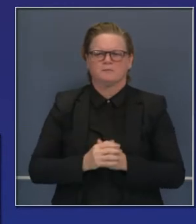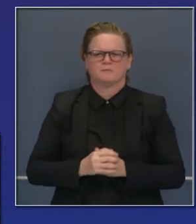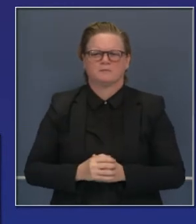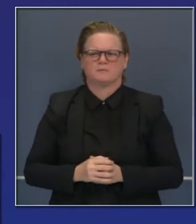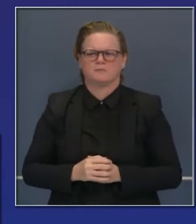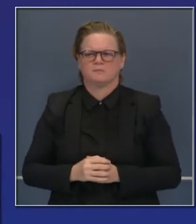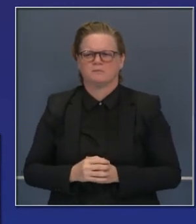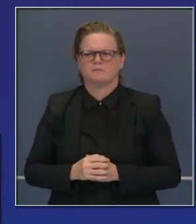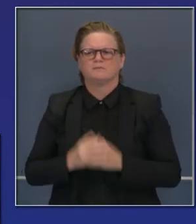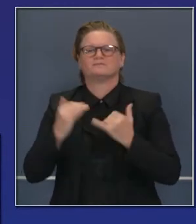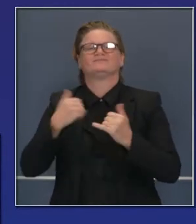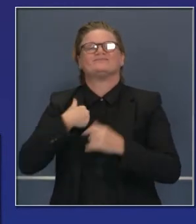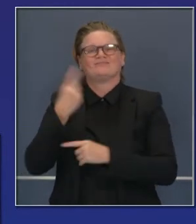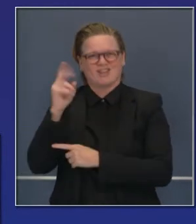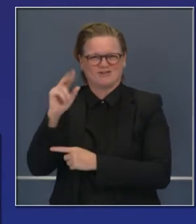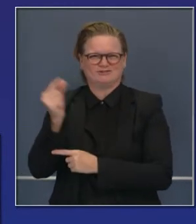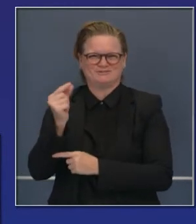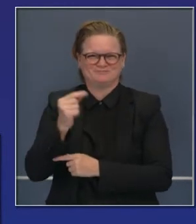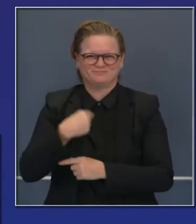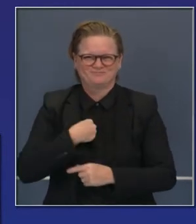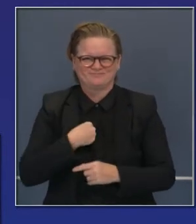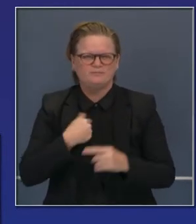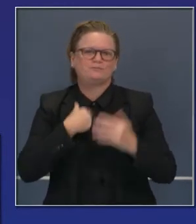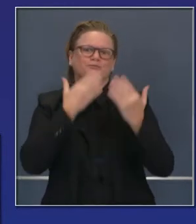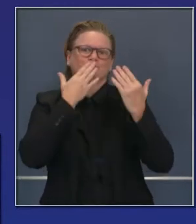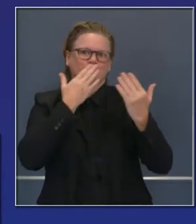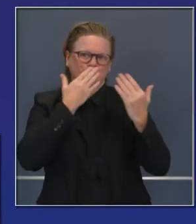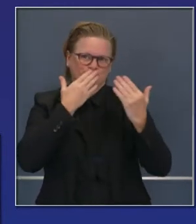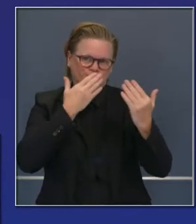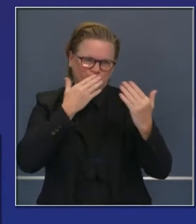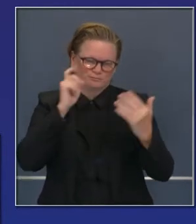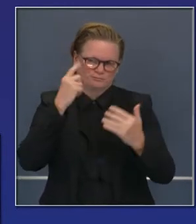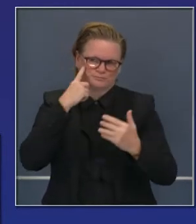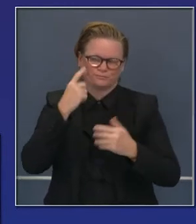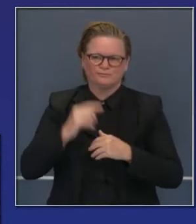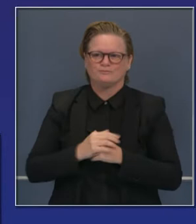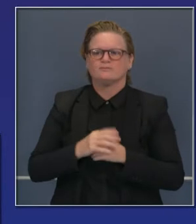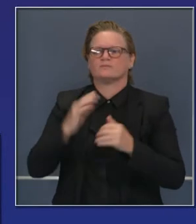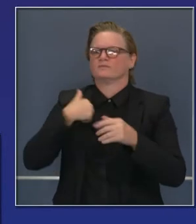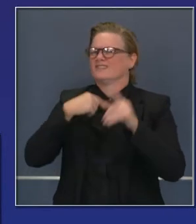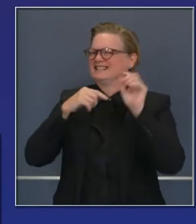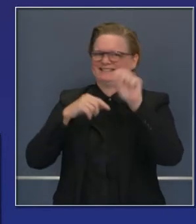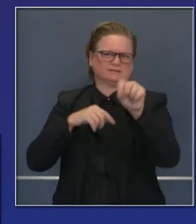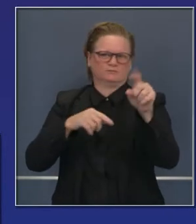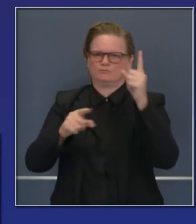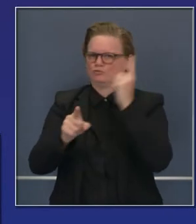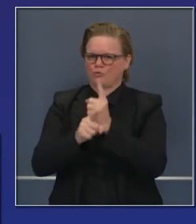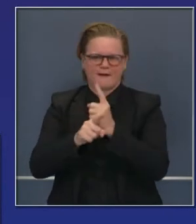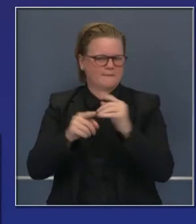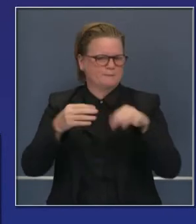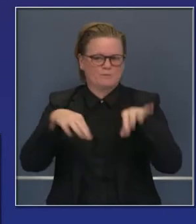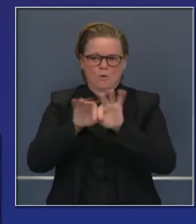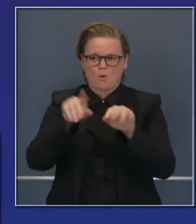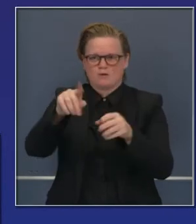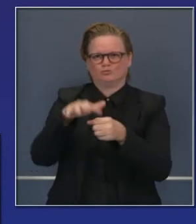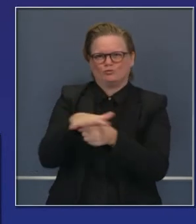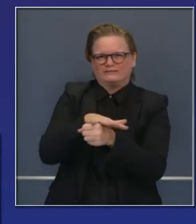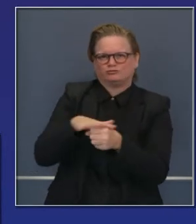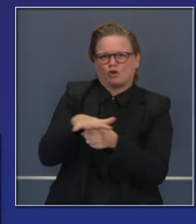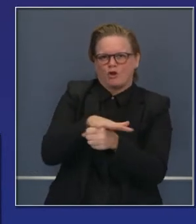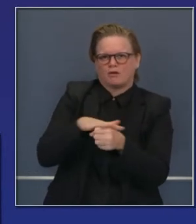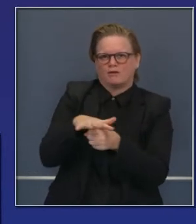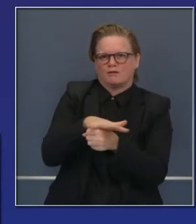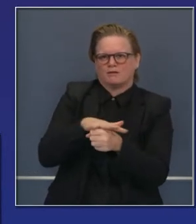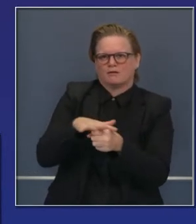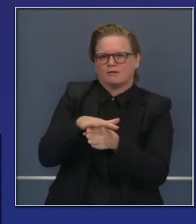Sí, muchas gracias. Excelente pregunta. Les diré que es importante. El gobernador lo utilizó varias veces para hablar